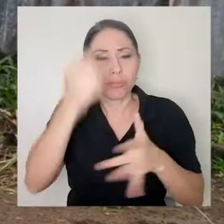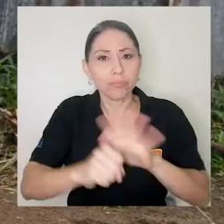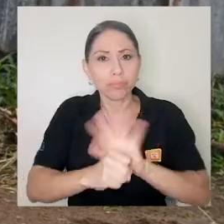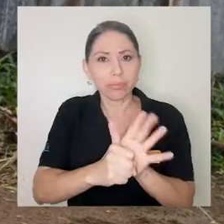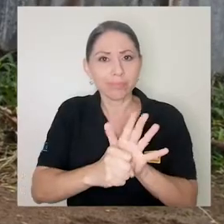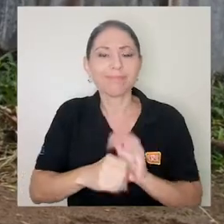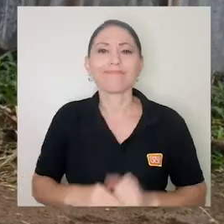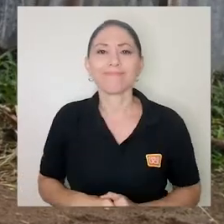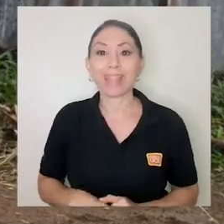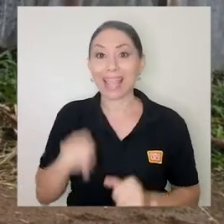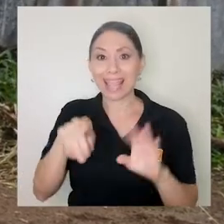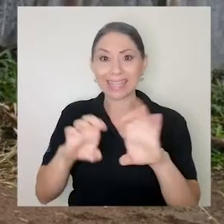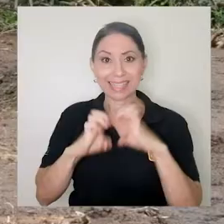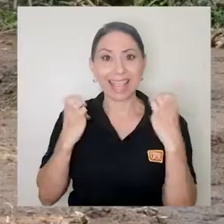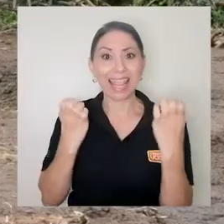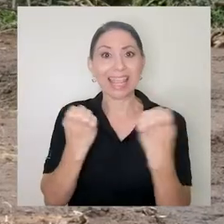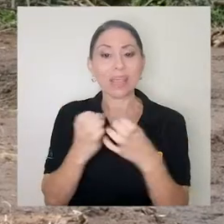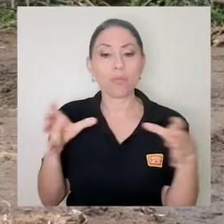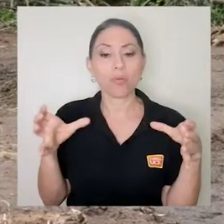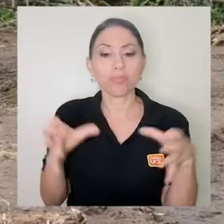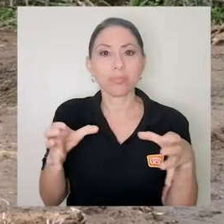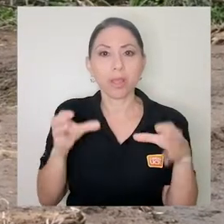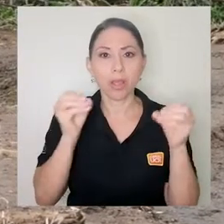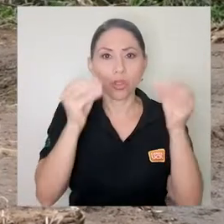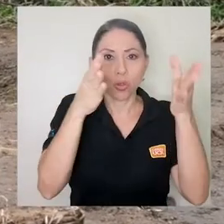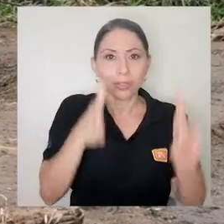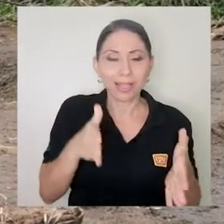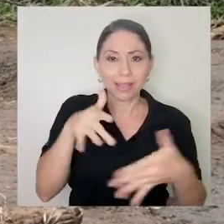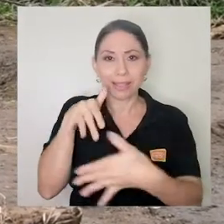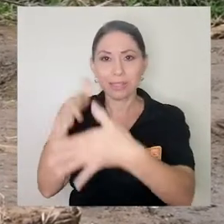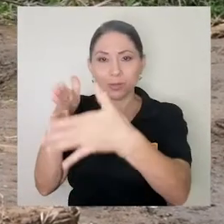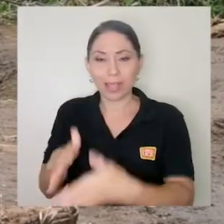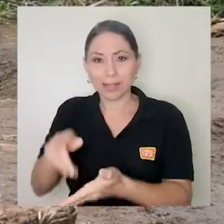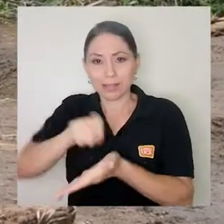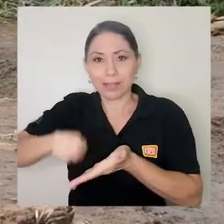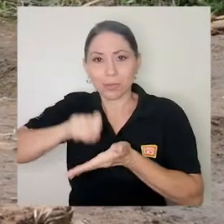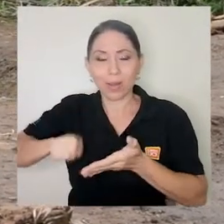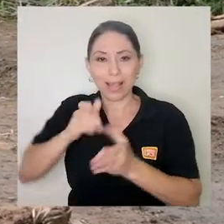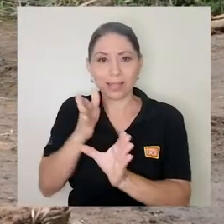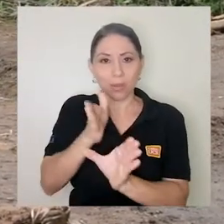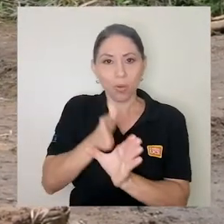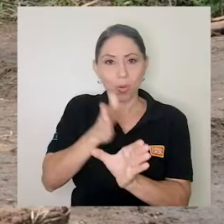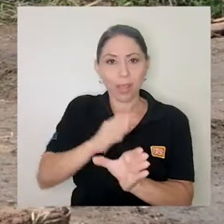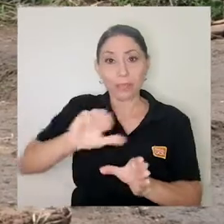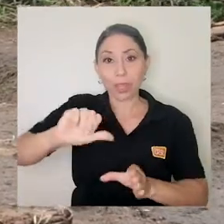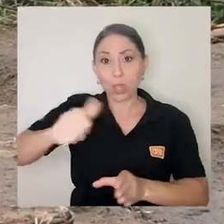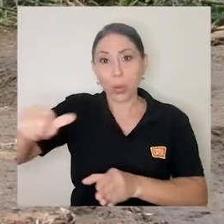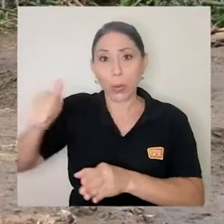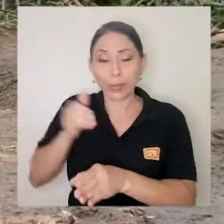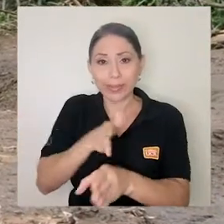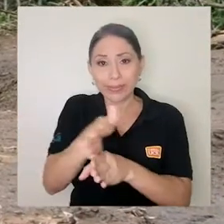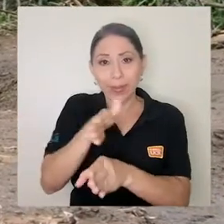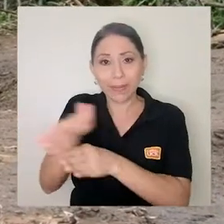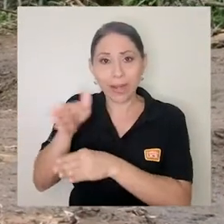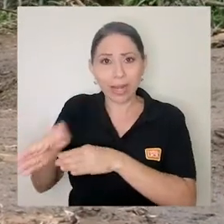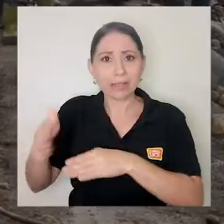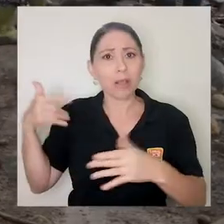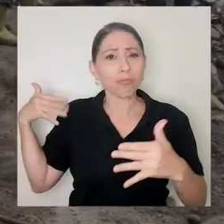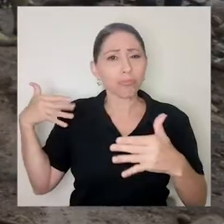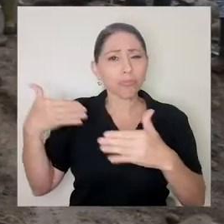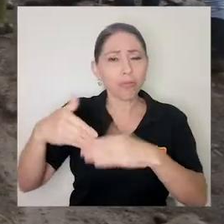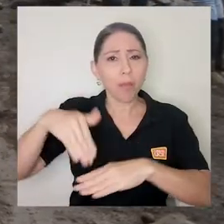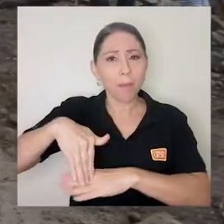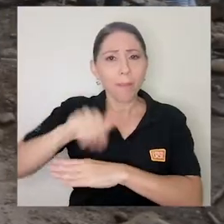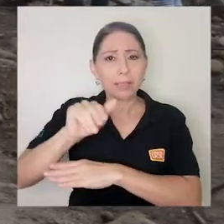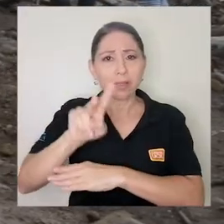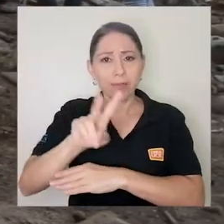coronavirus. Este equipo, conformado por docentes y estudiantes de la Escuela de Psicología y otras carreras, tiene más de